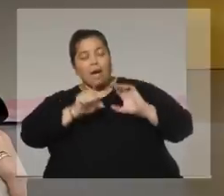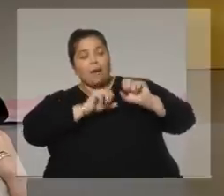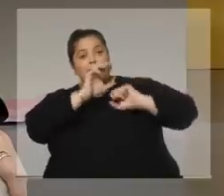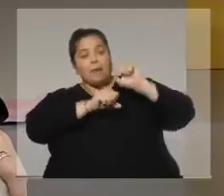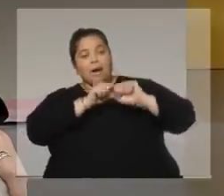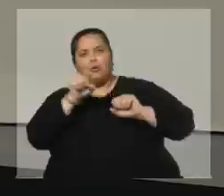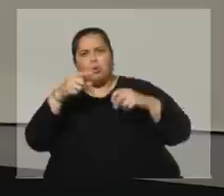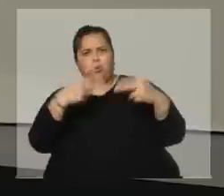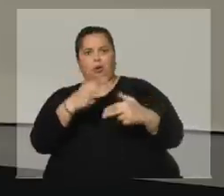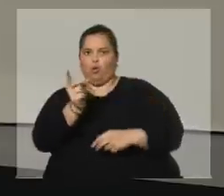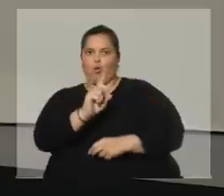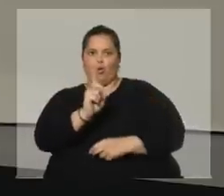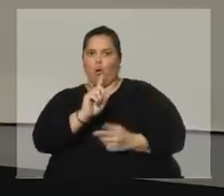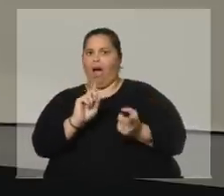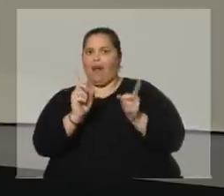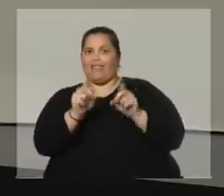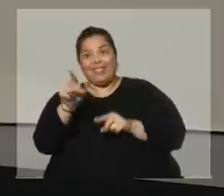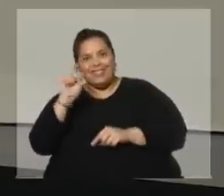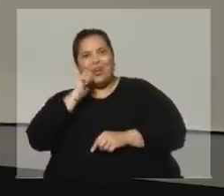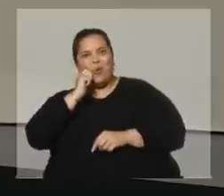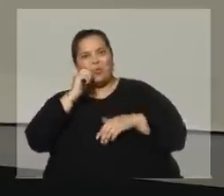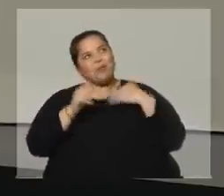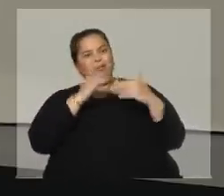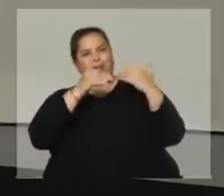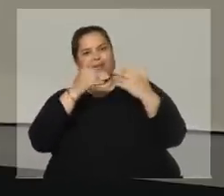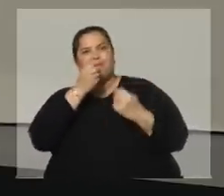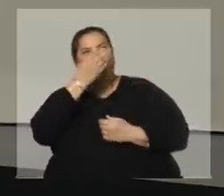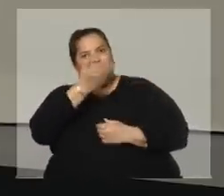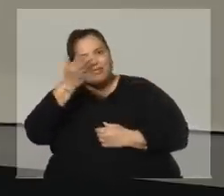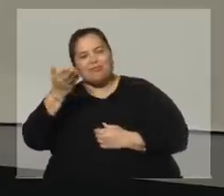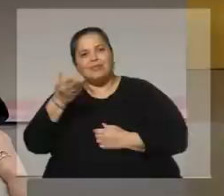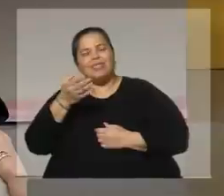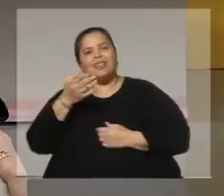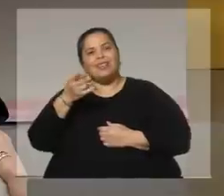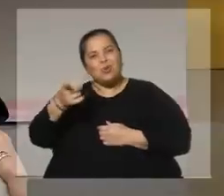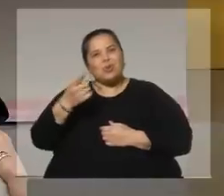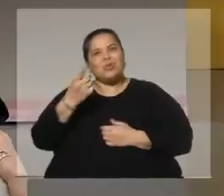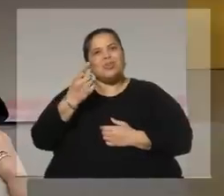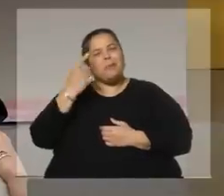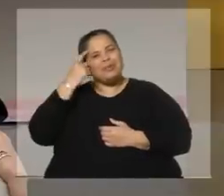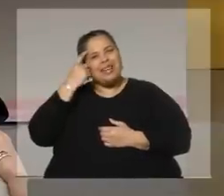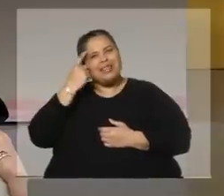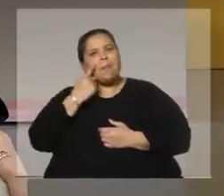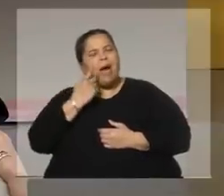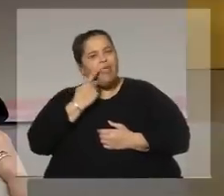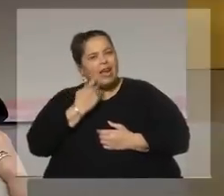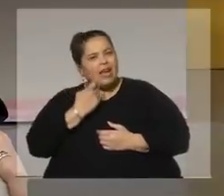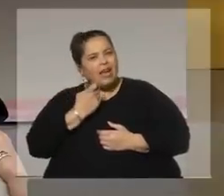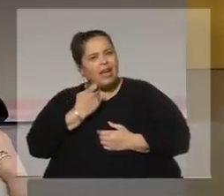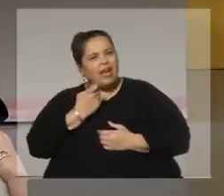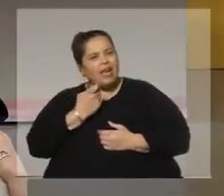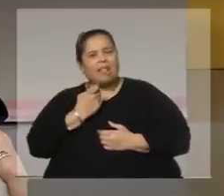Eso lo sé. ¿Sos paternalista? ¿No has pensado en ser padre? No. Porque